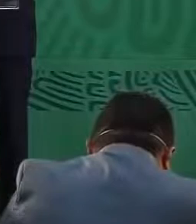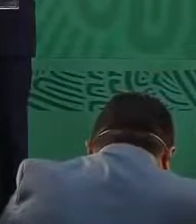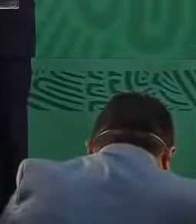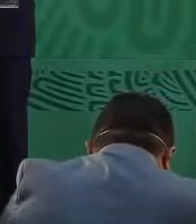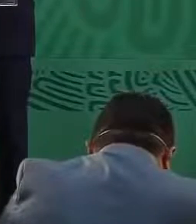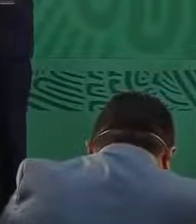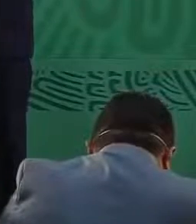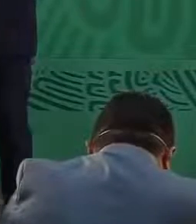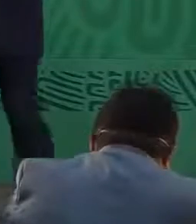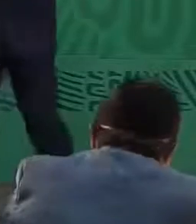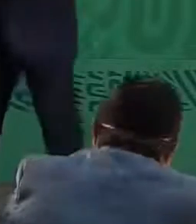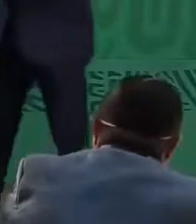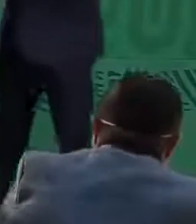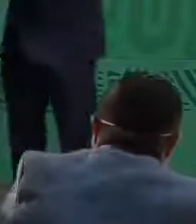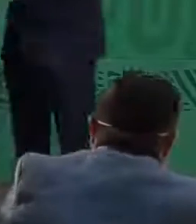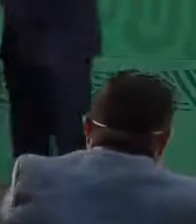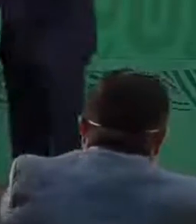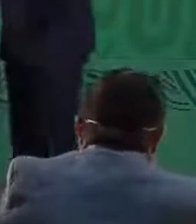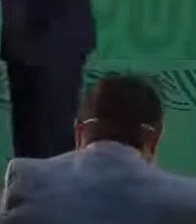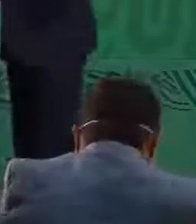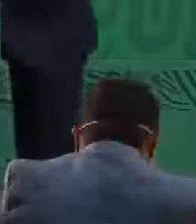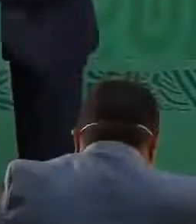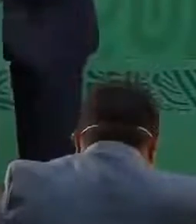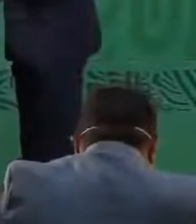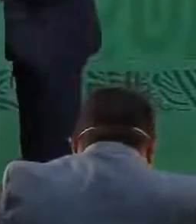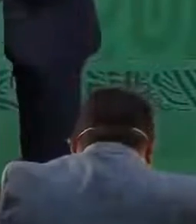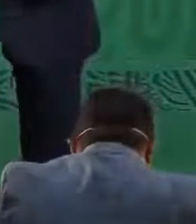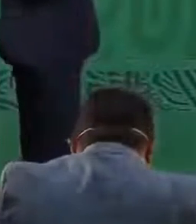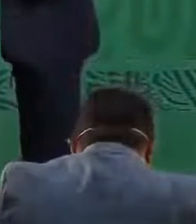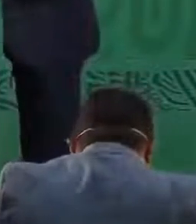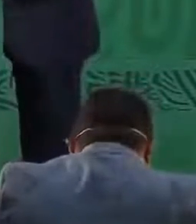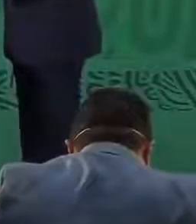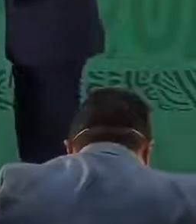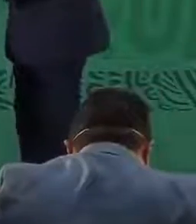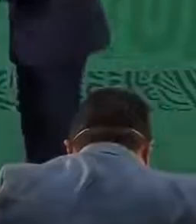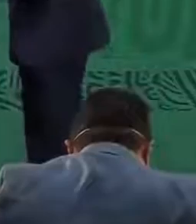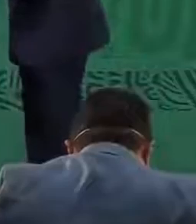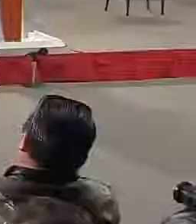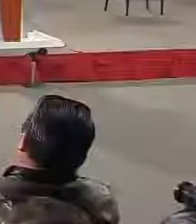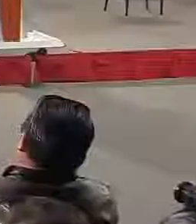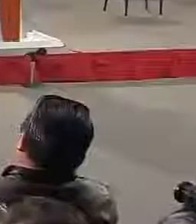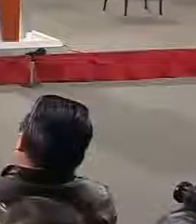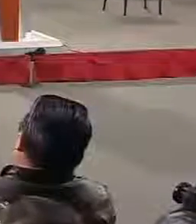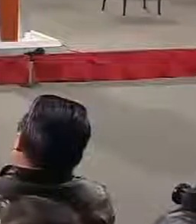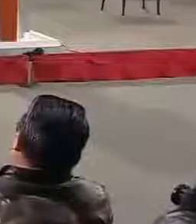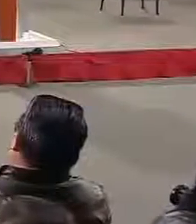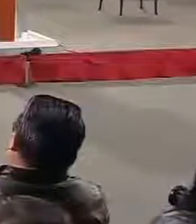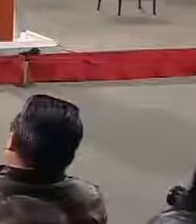nos vemos mañana felicidades gracias gracias